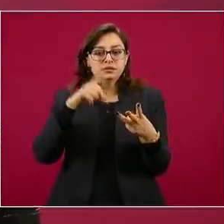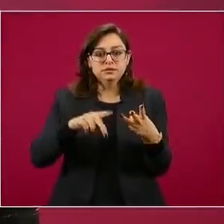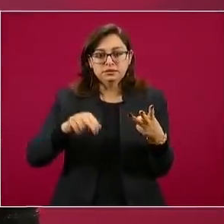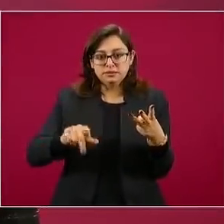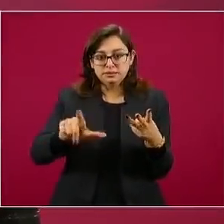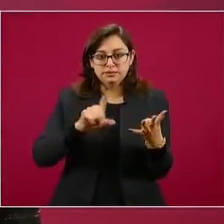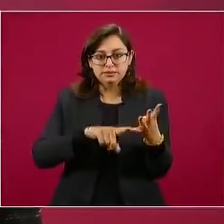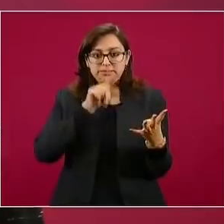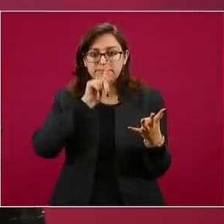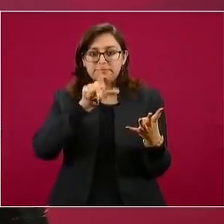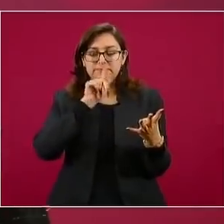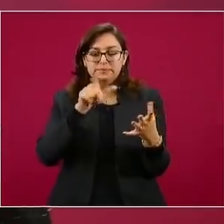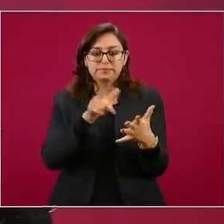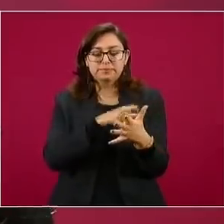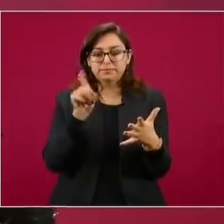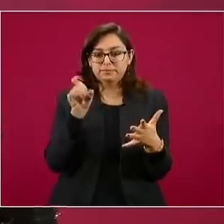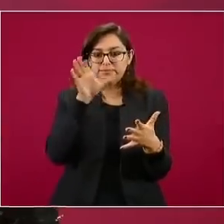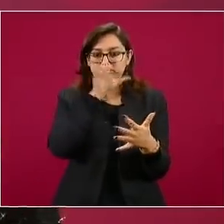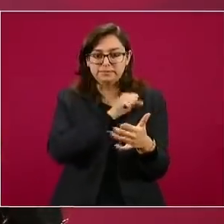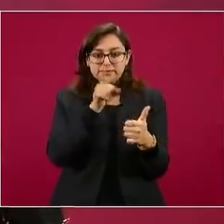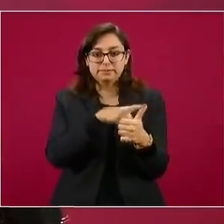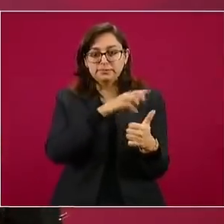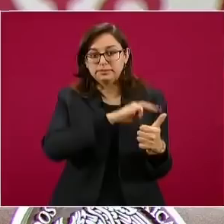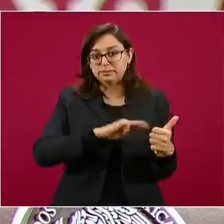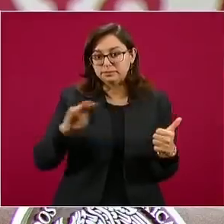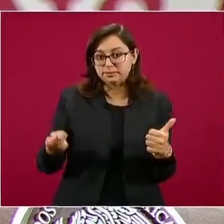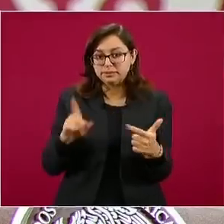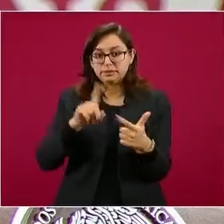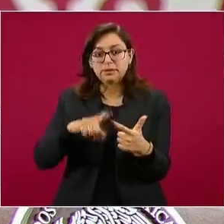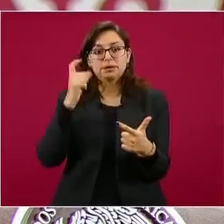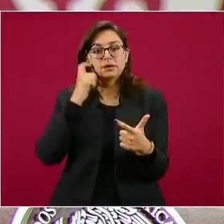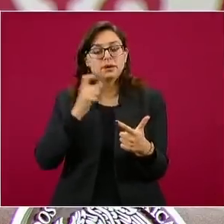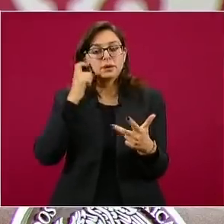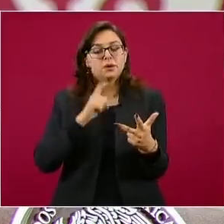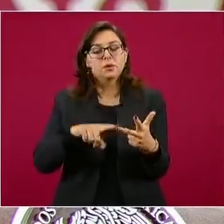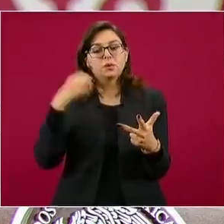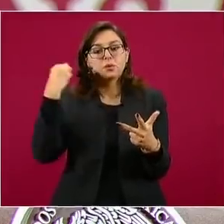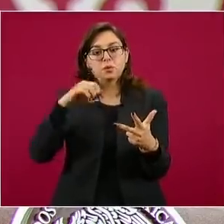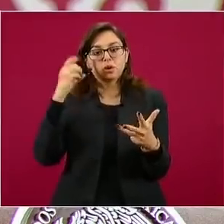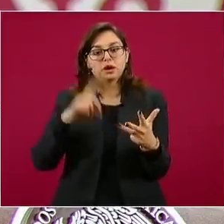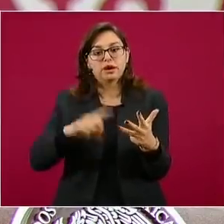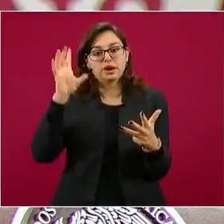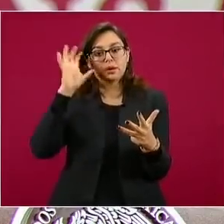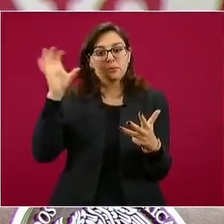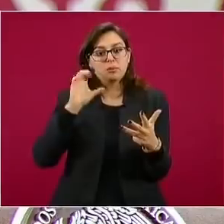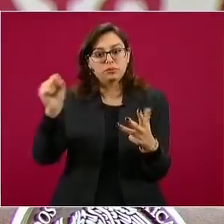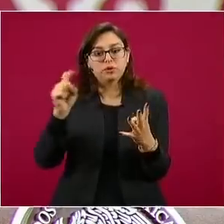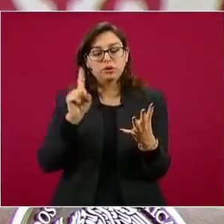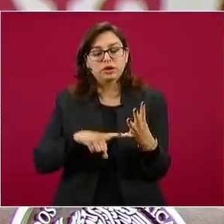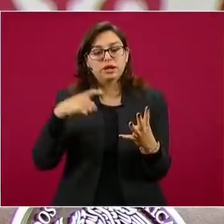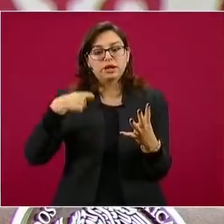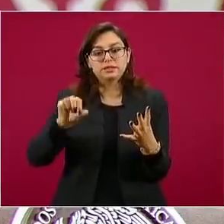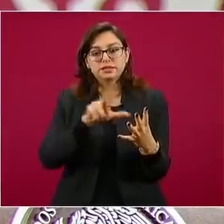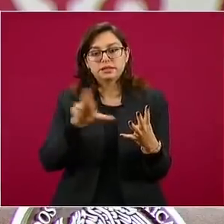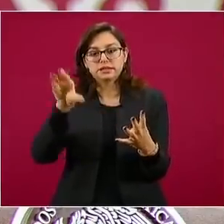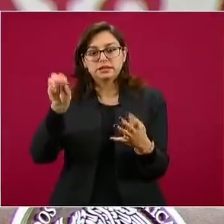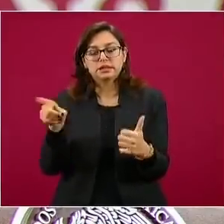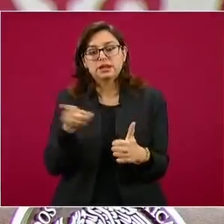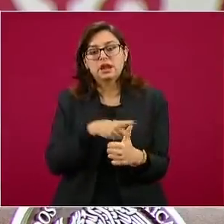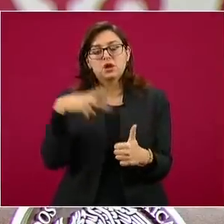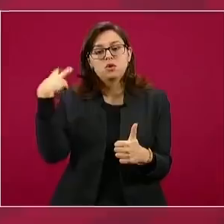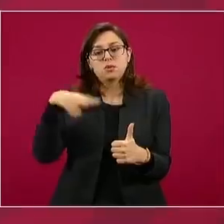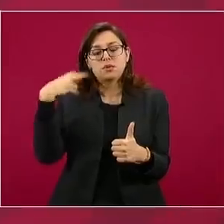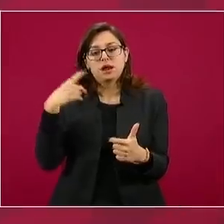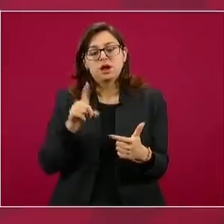León, Jalisco, Aguascalientes, Michoacán, Guerrero, Oaxaca, Morelos, Quintana Roo, Veracruz, Puebla,